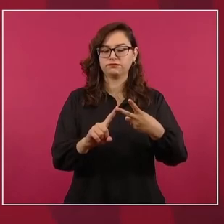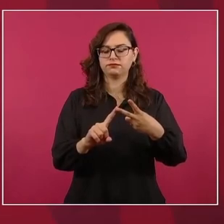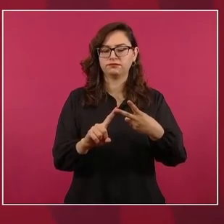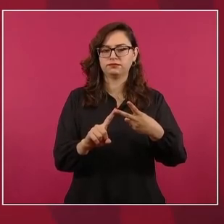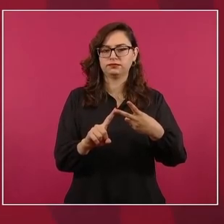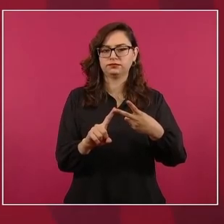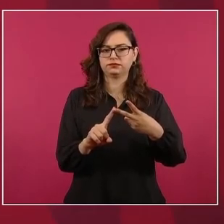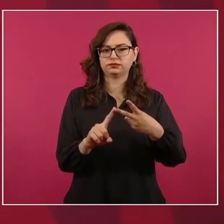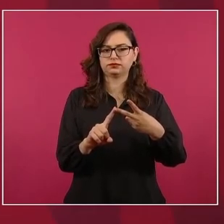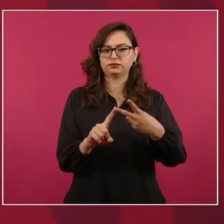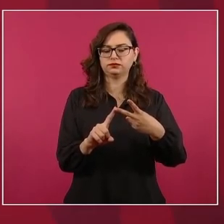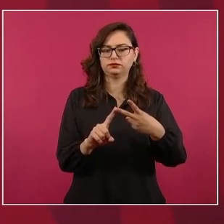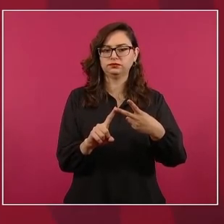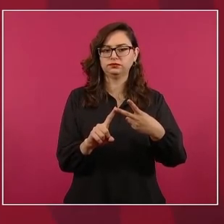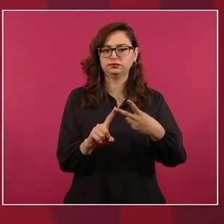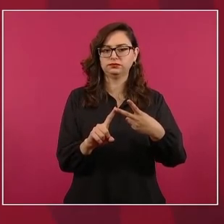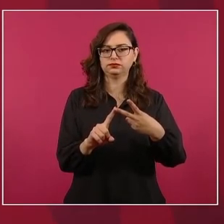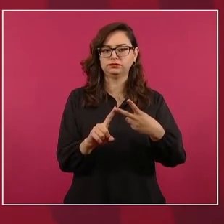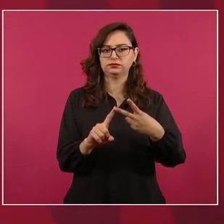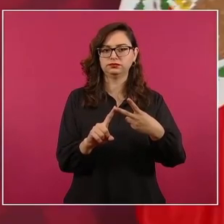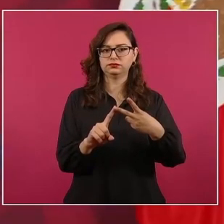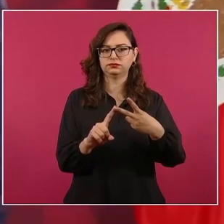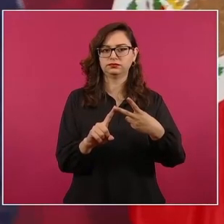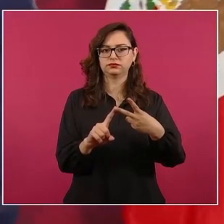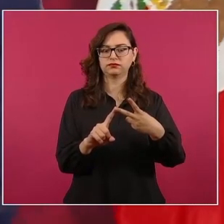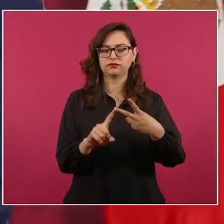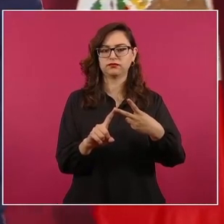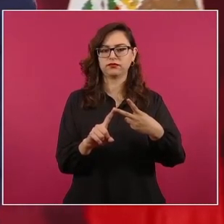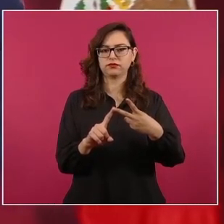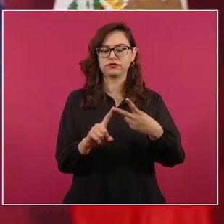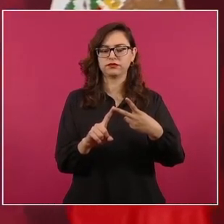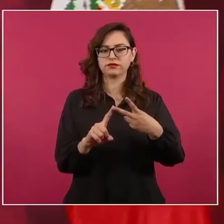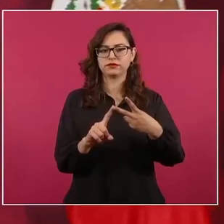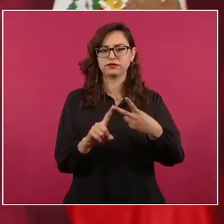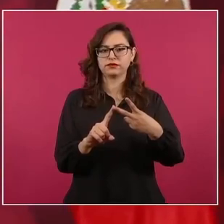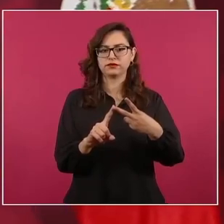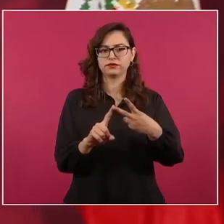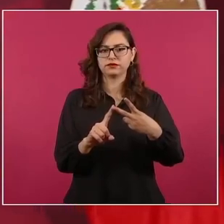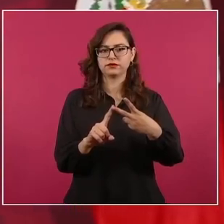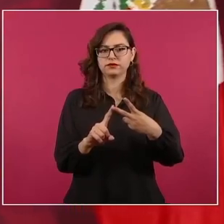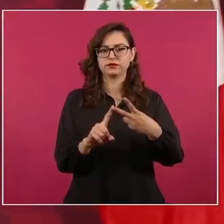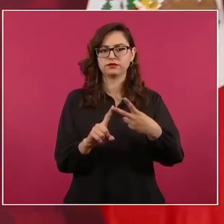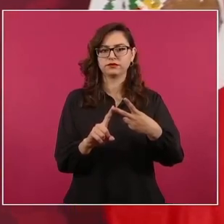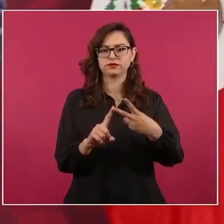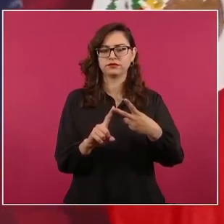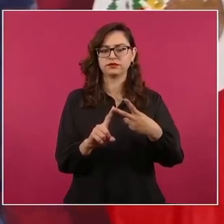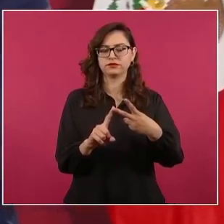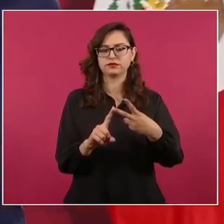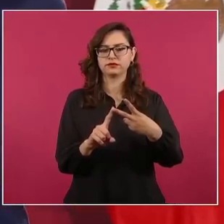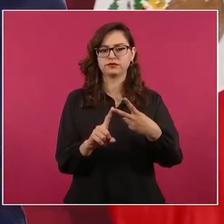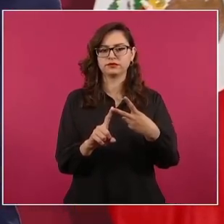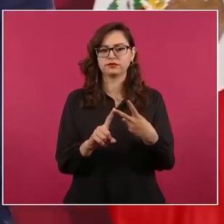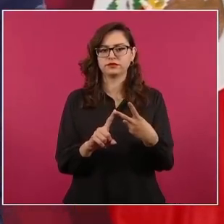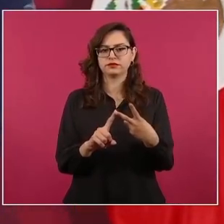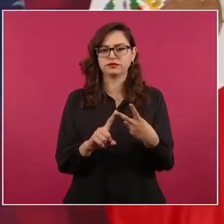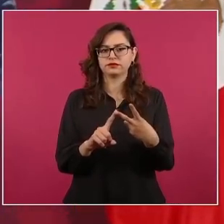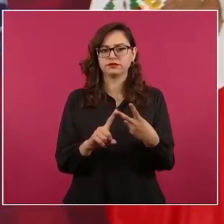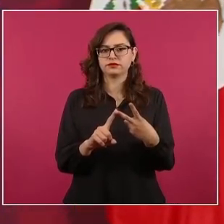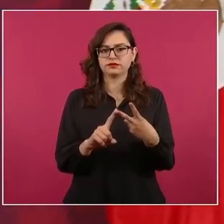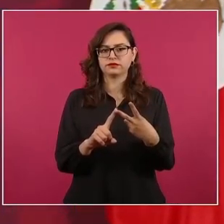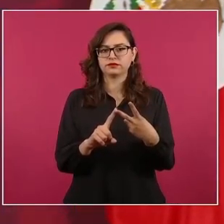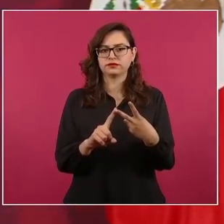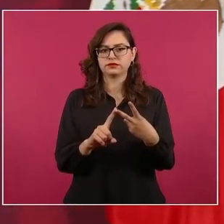una de que los militares no se